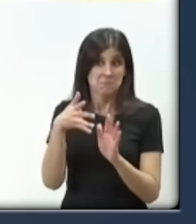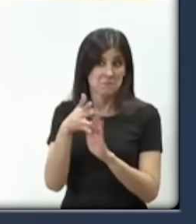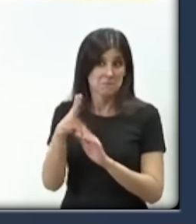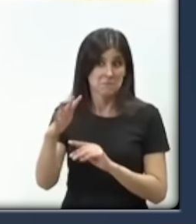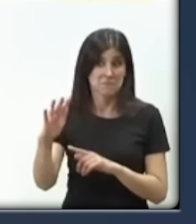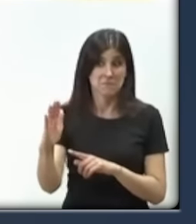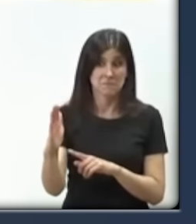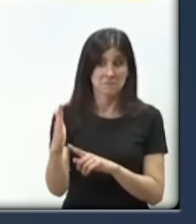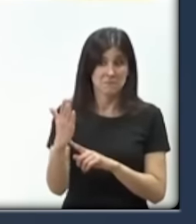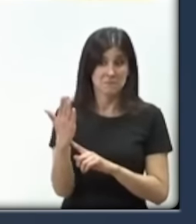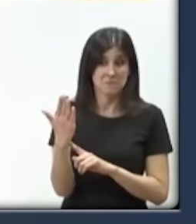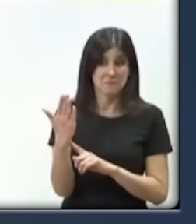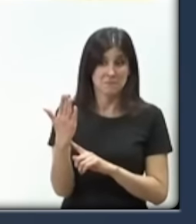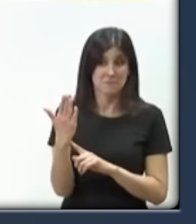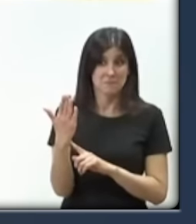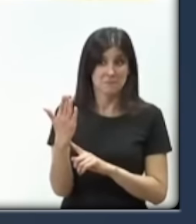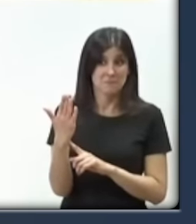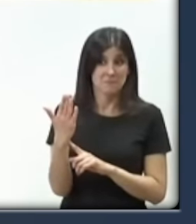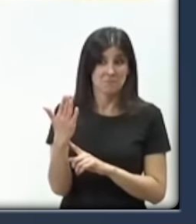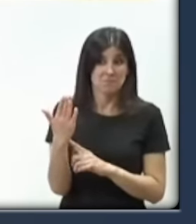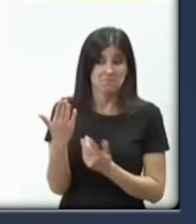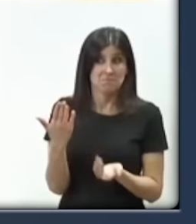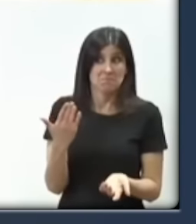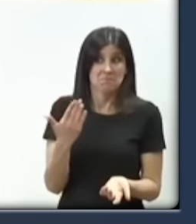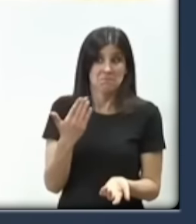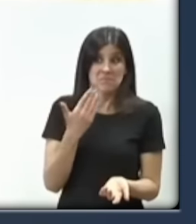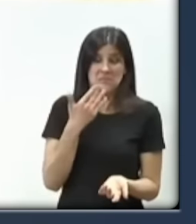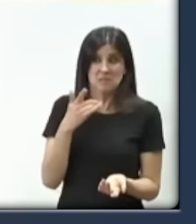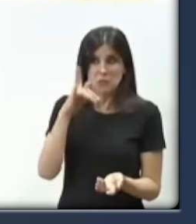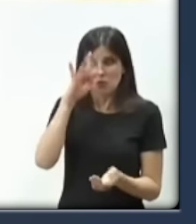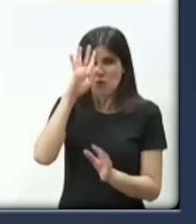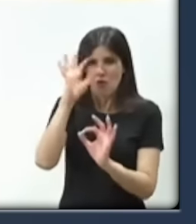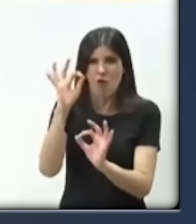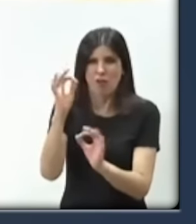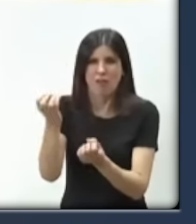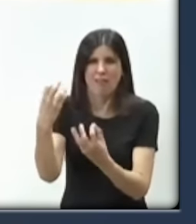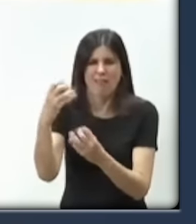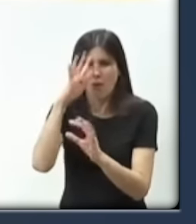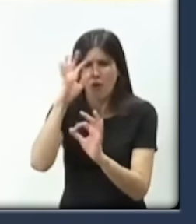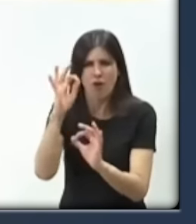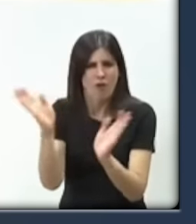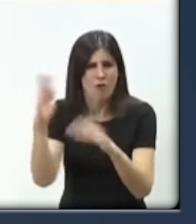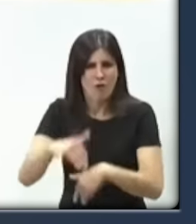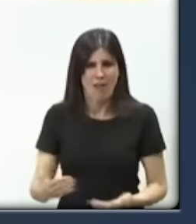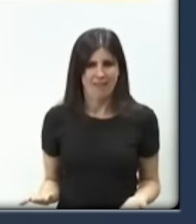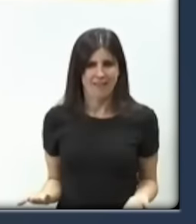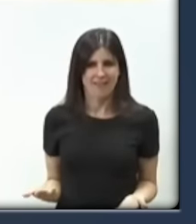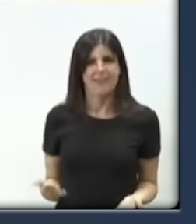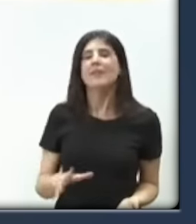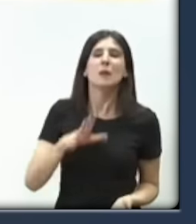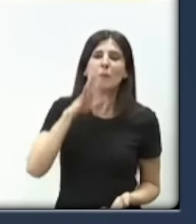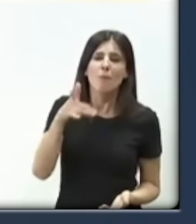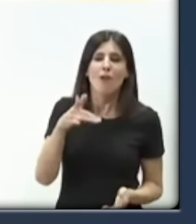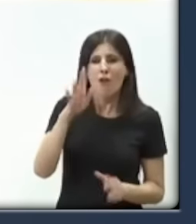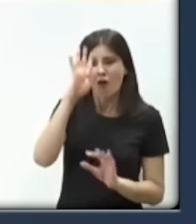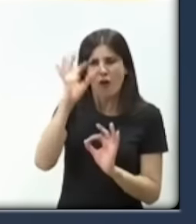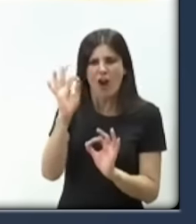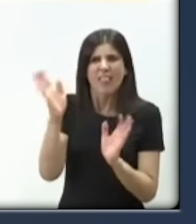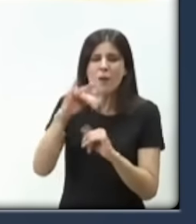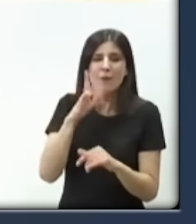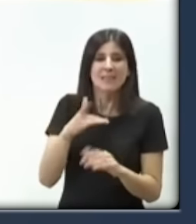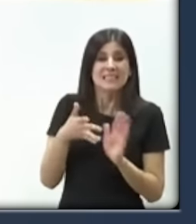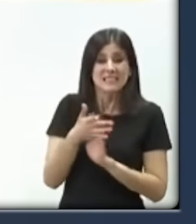García, es una falta de coherencia. Pero fíjese que la falta de coherencia del Partido Popular,